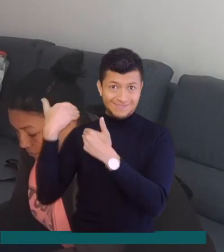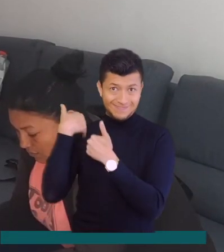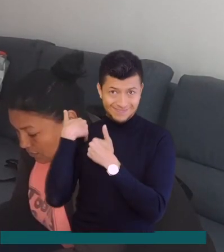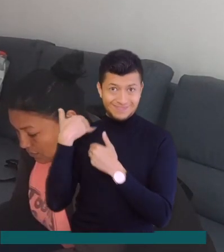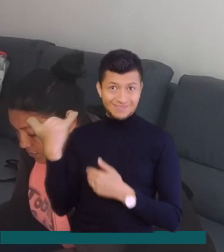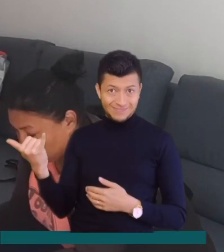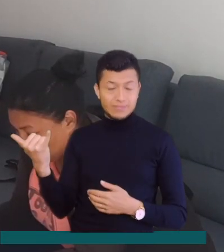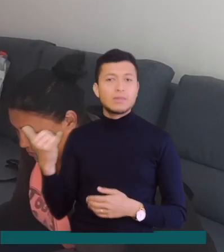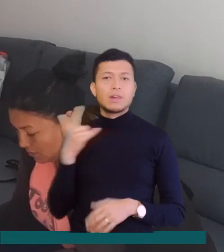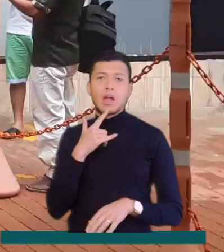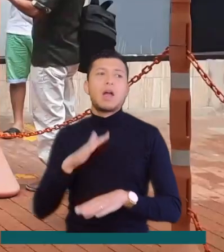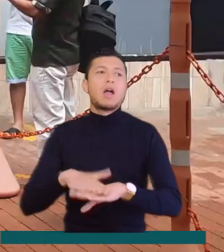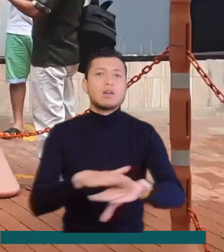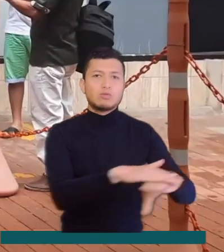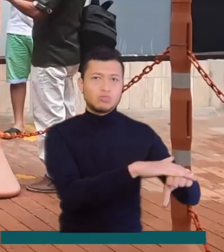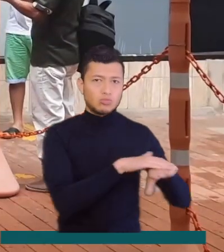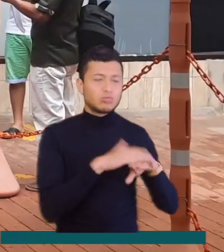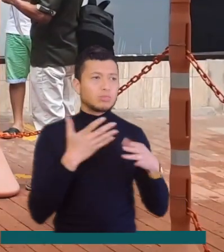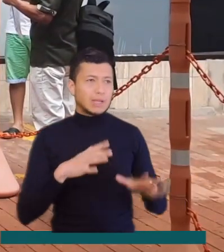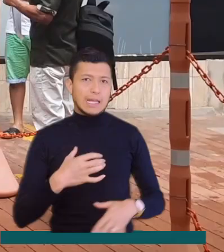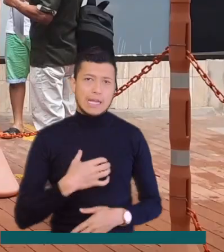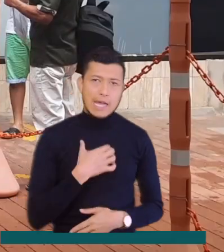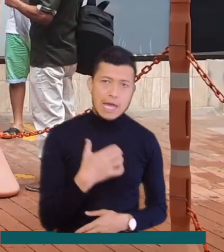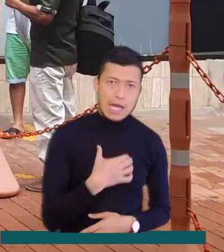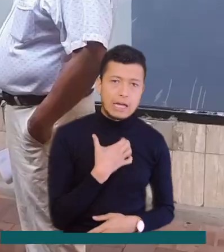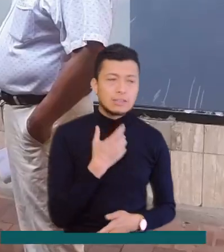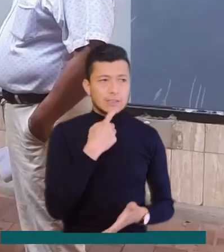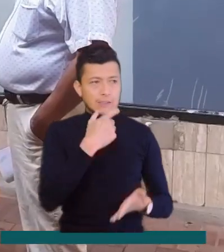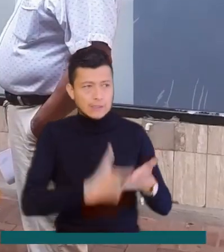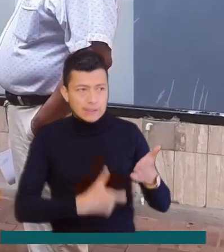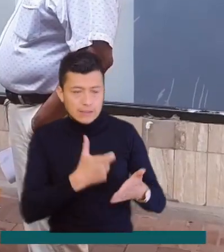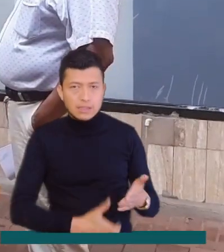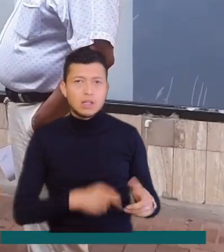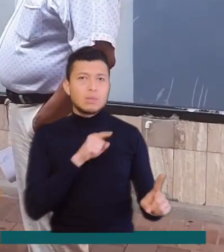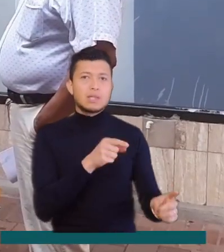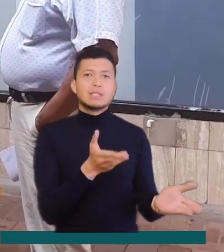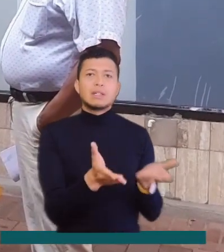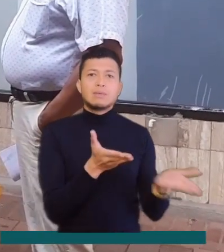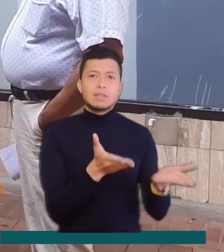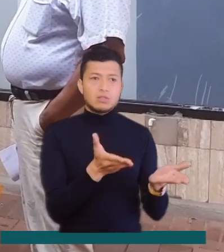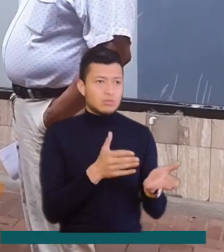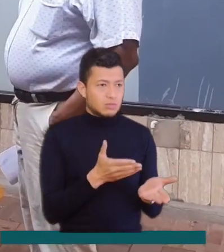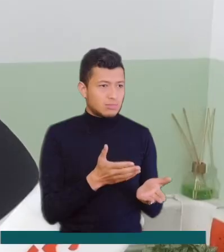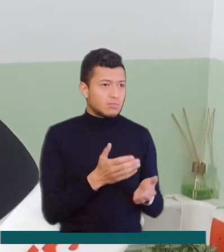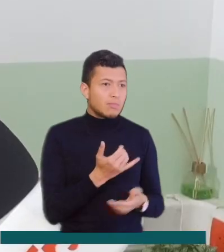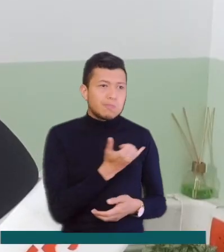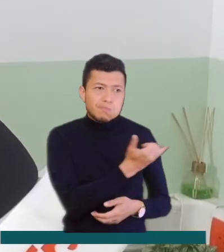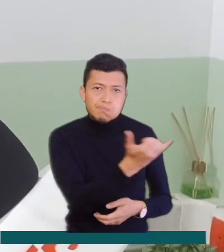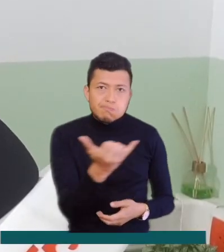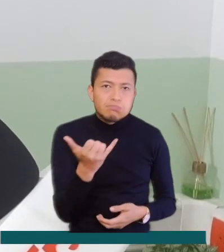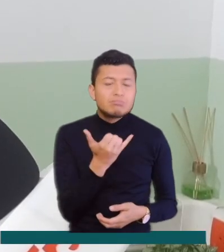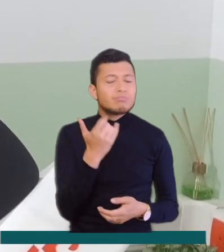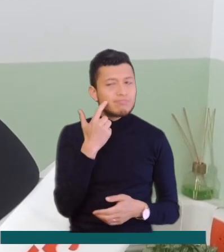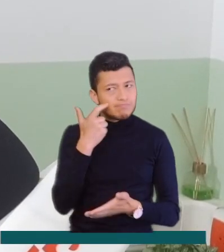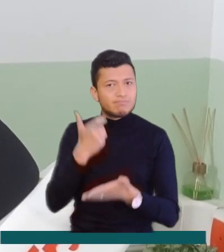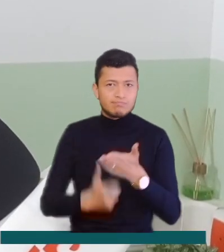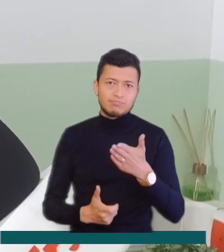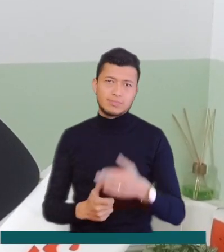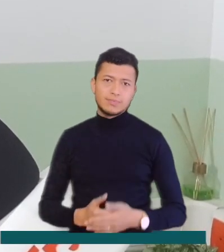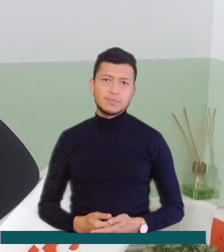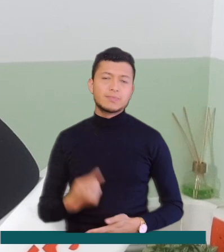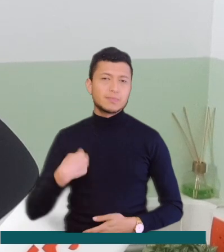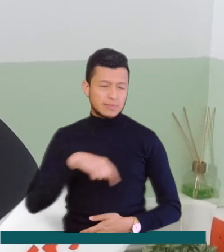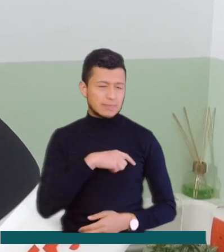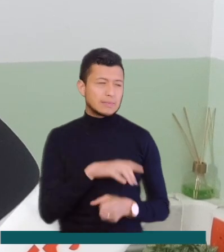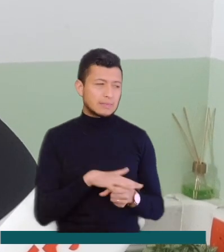responsable Capresoca anunció que revisarán las constantes quejas y buscarán los correctivos con el prestador de servicios. Hemos tenido dificultades,